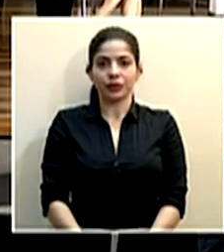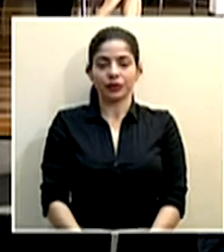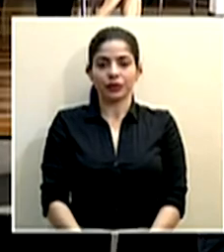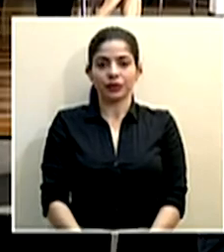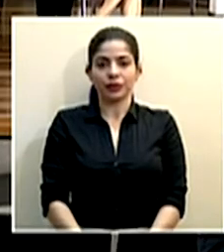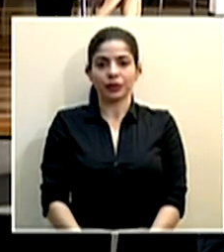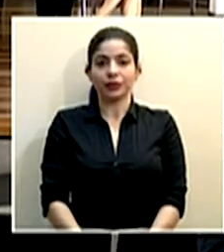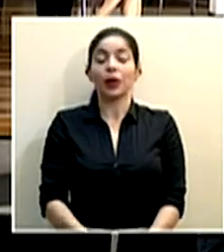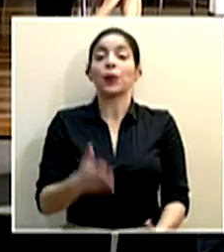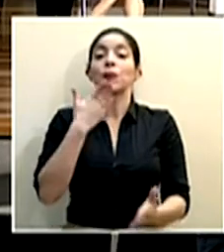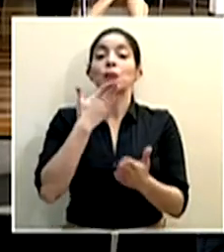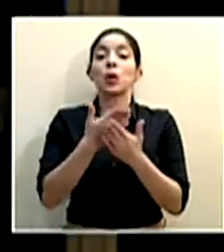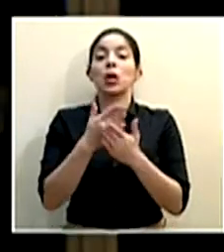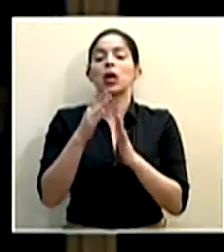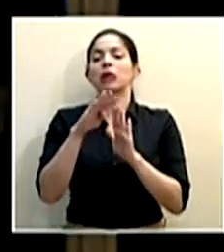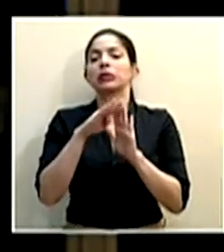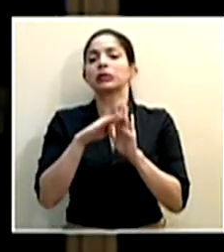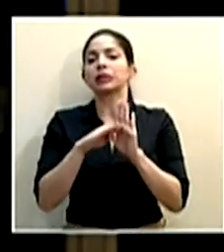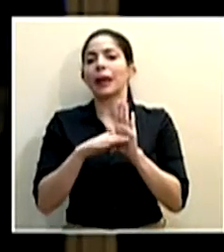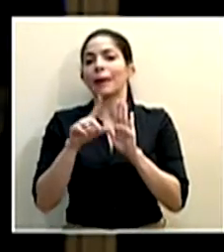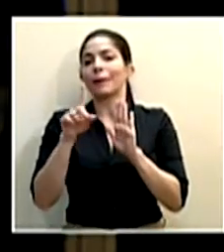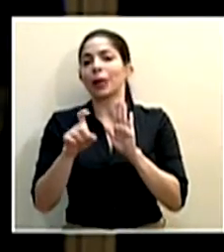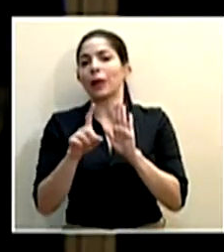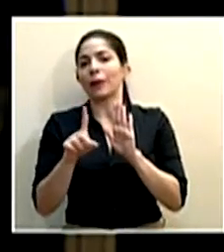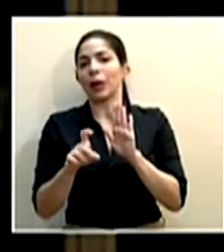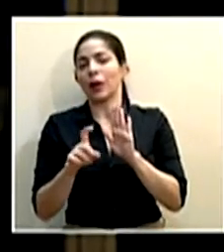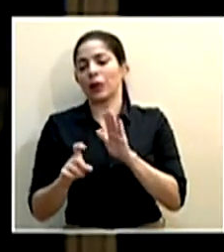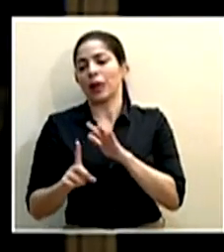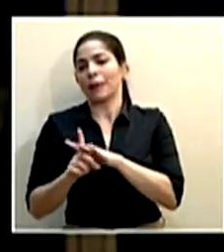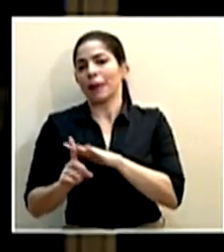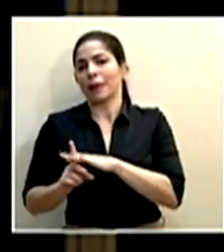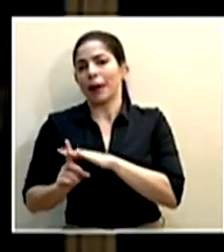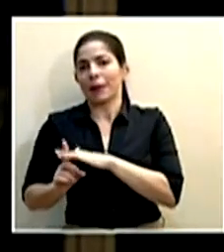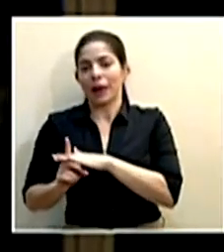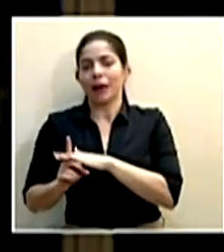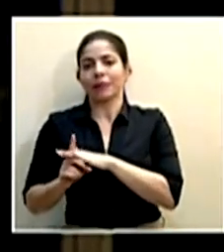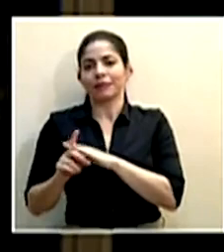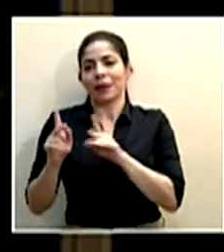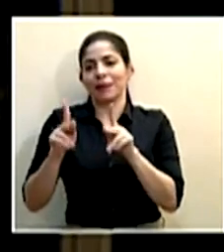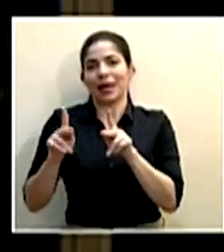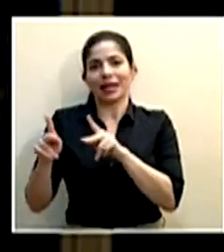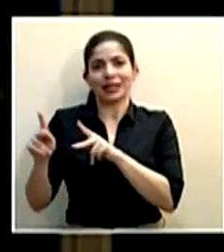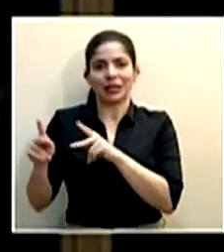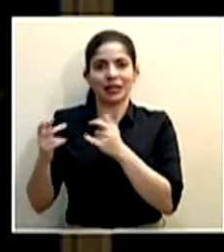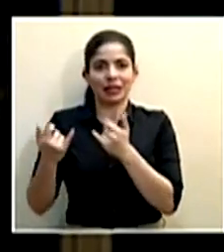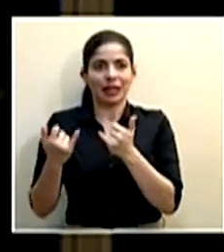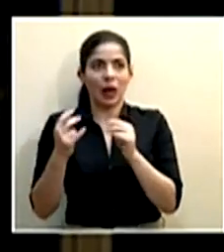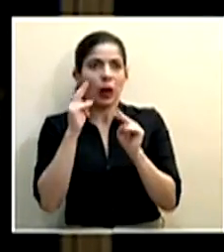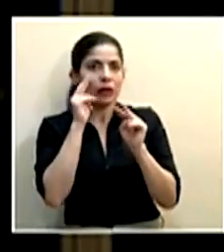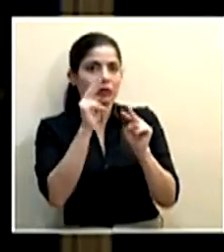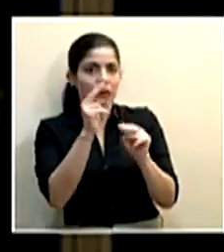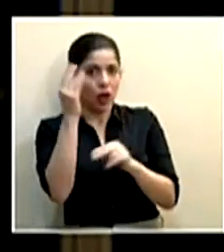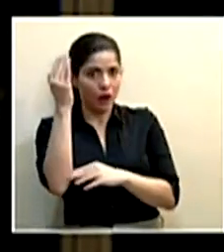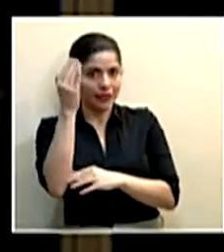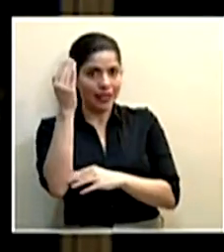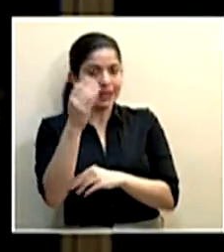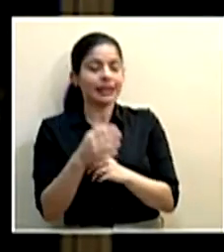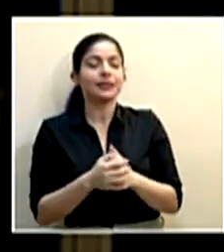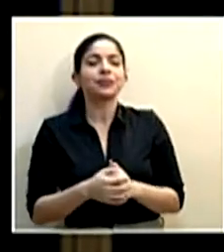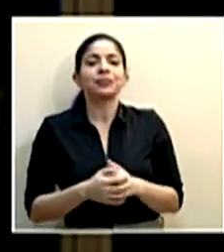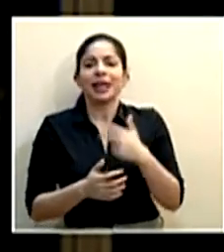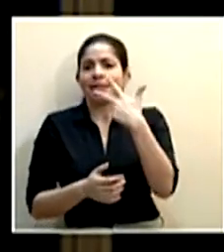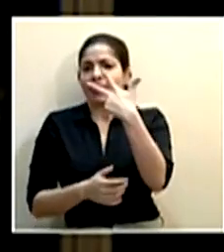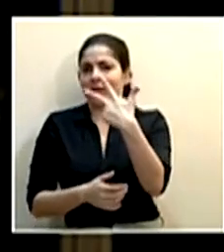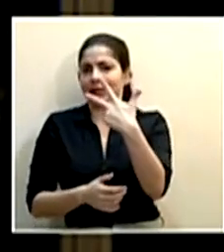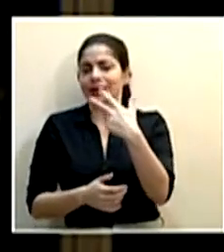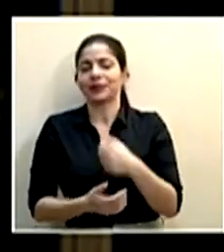Sí, bueno, estas son algunas preguntas que han surgido igual de las personas que están viendo la conferencia, son tres